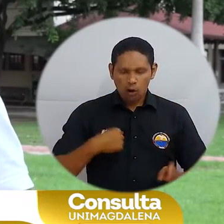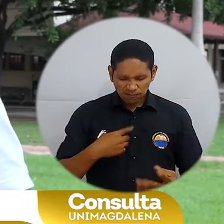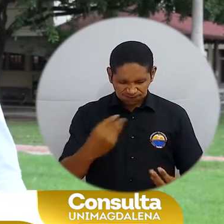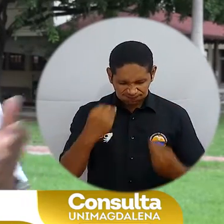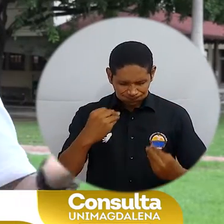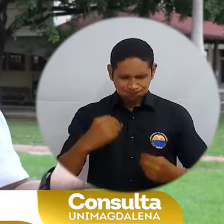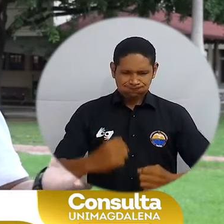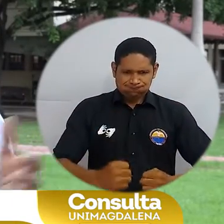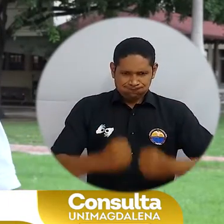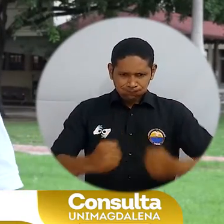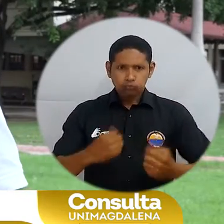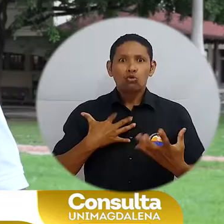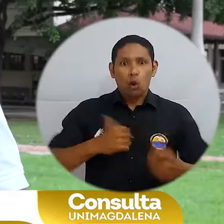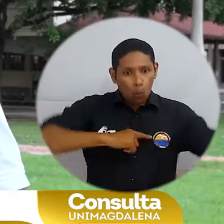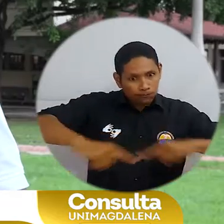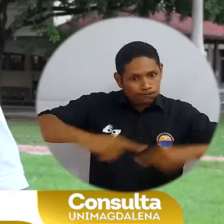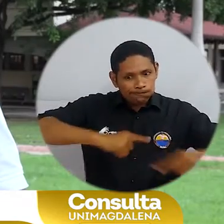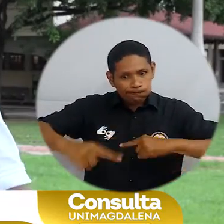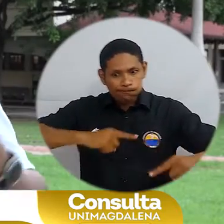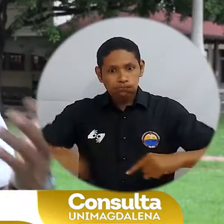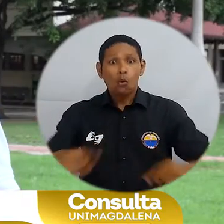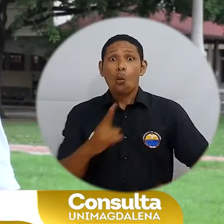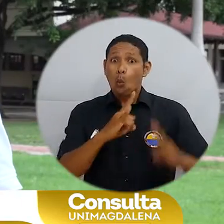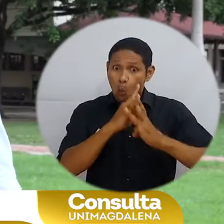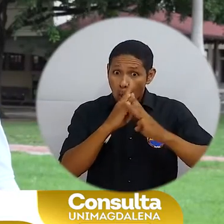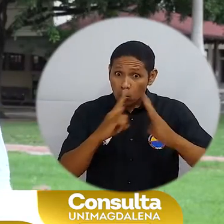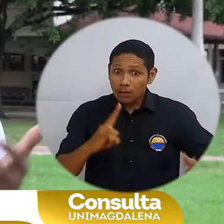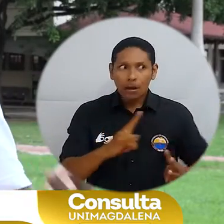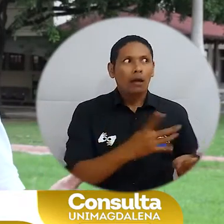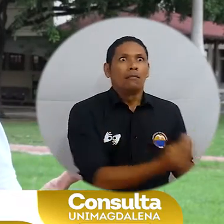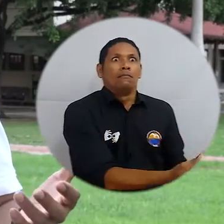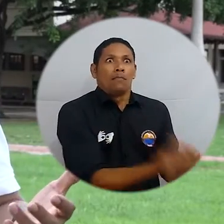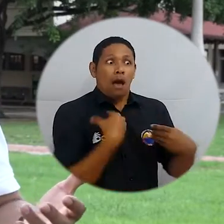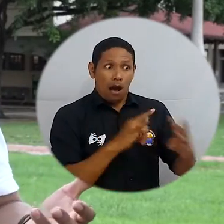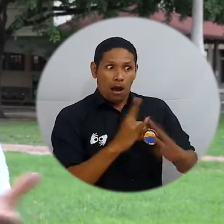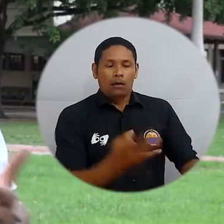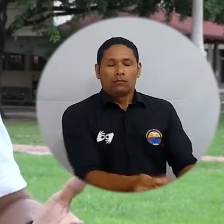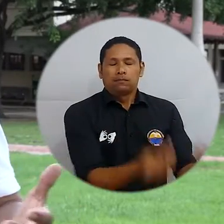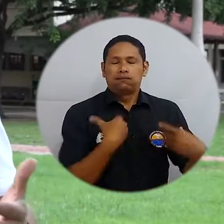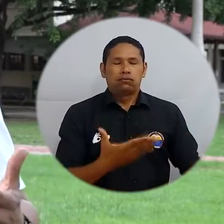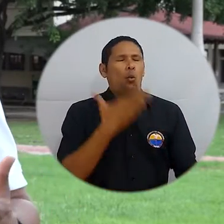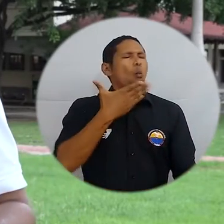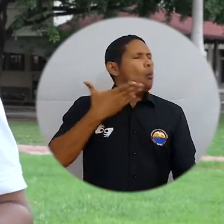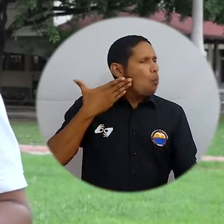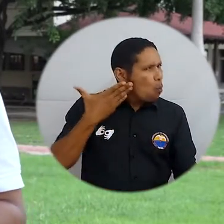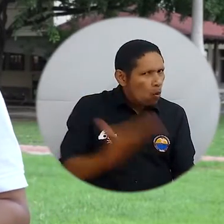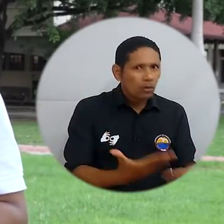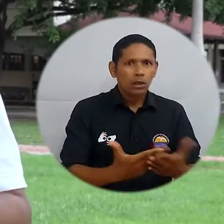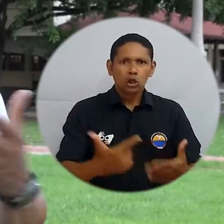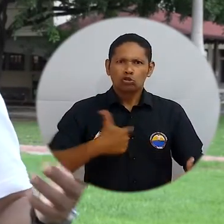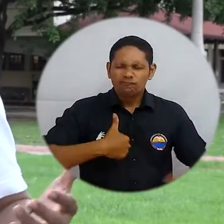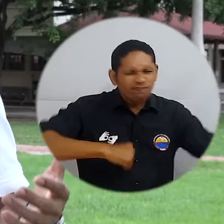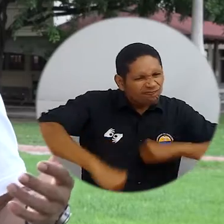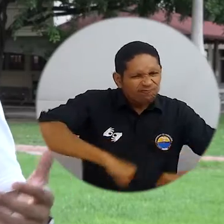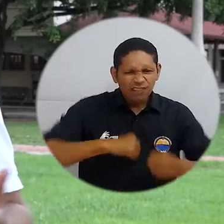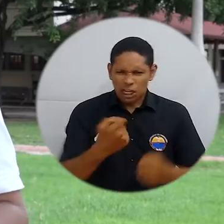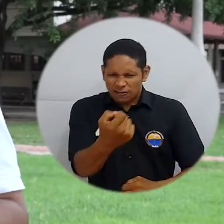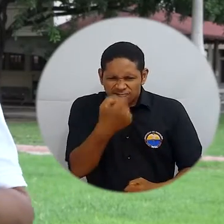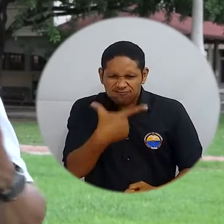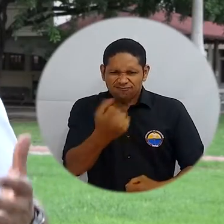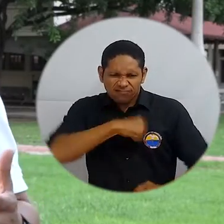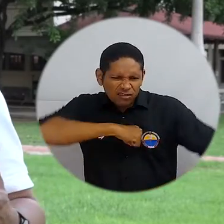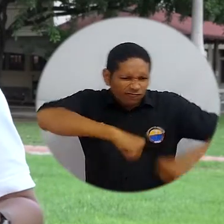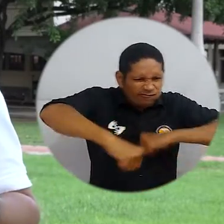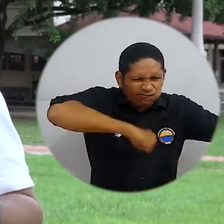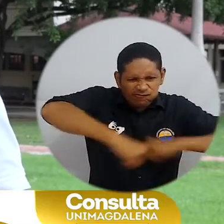preparando para seguir dirigiendo esta gran universidad. Esta universidad que me ha dado todo y con la que estoy agradecido y por la cual no descanso ni